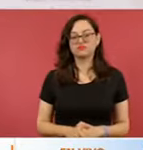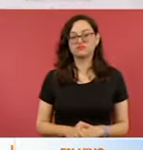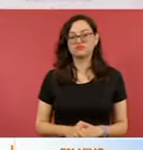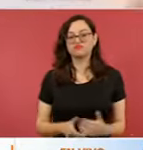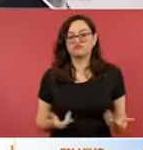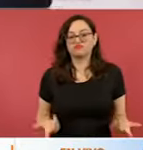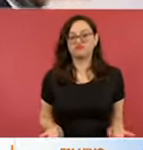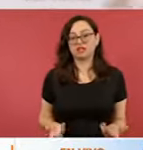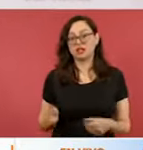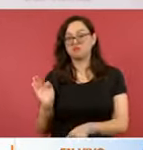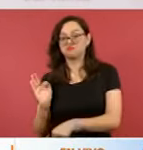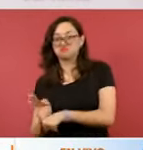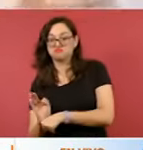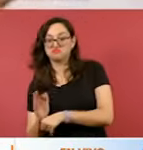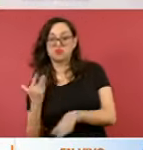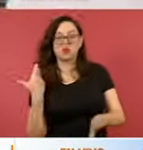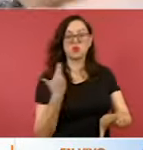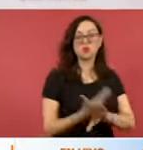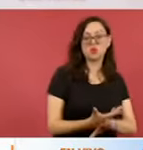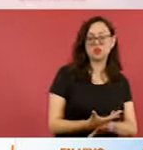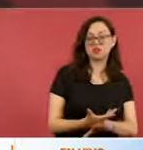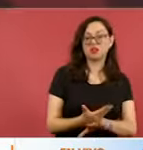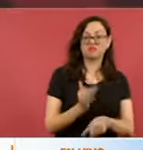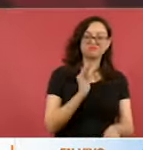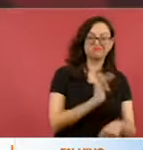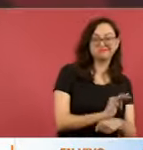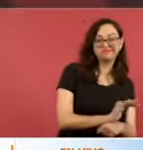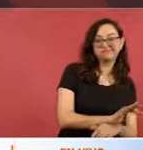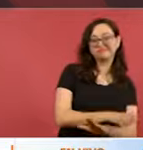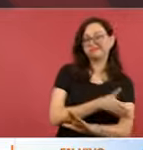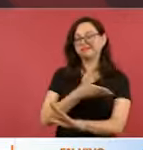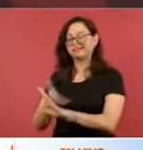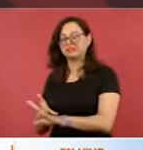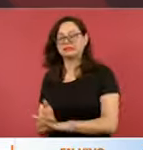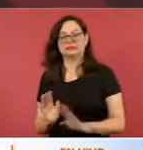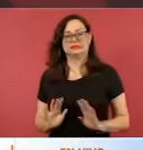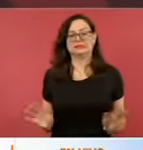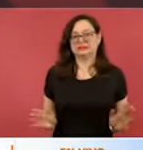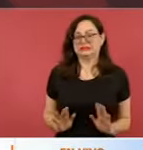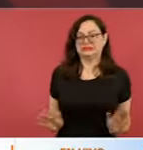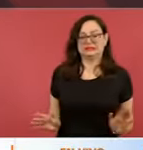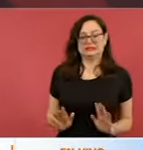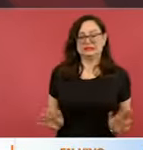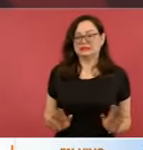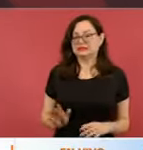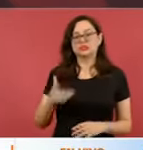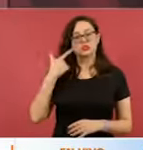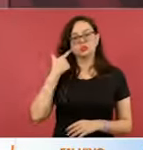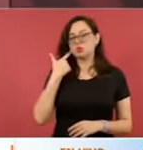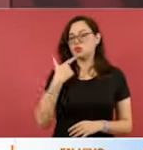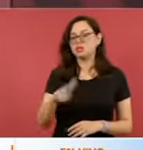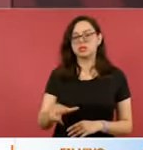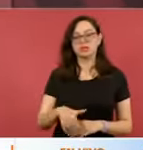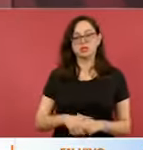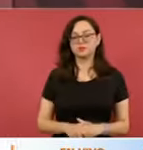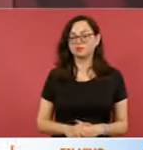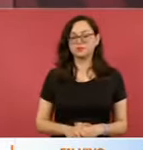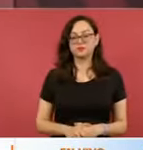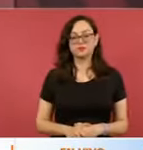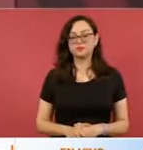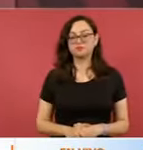a favor de un grupo y en contra de otro. Entonces, no,